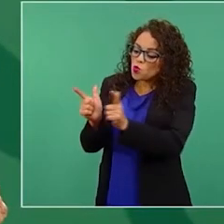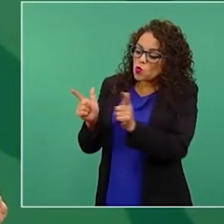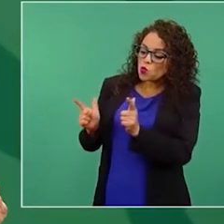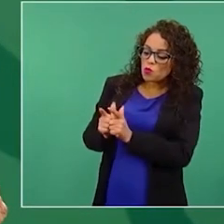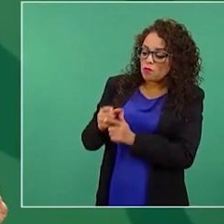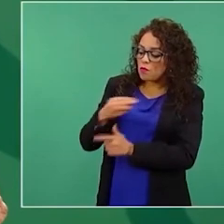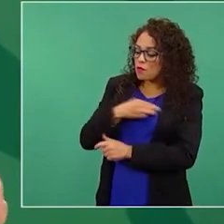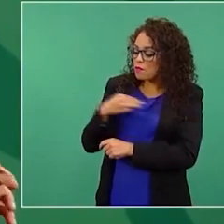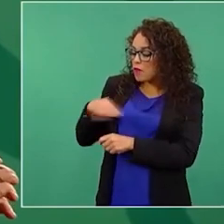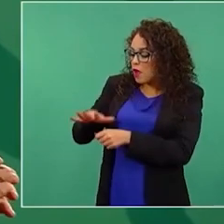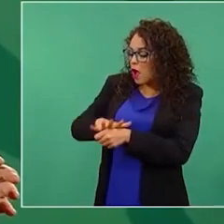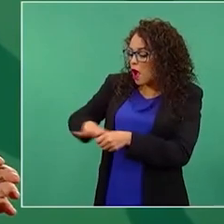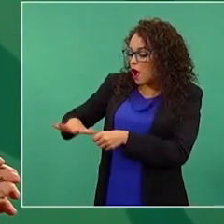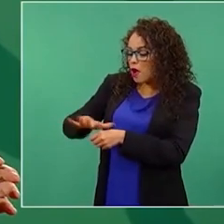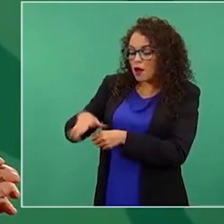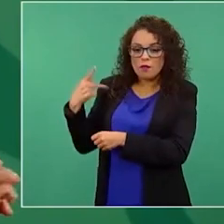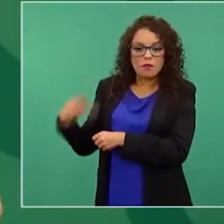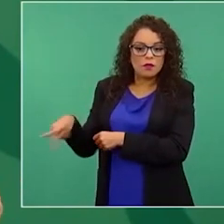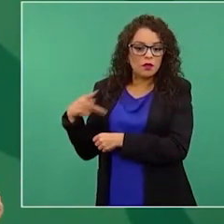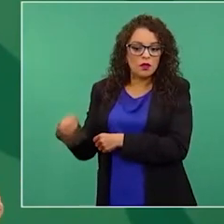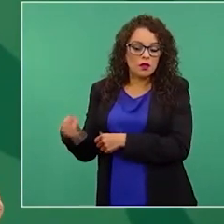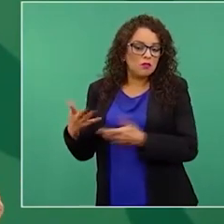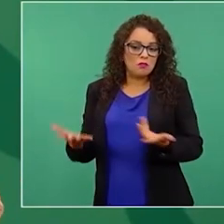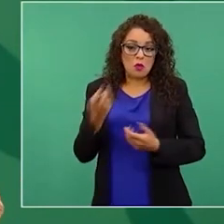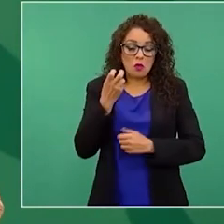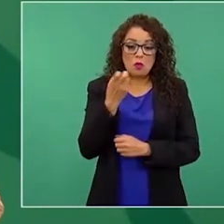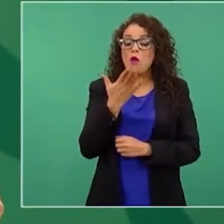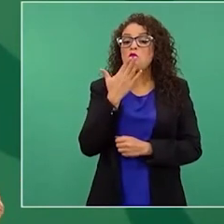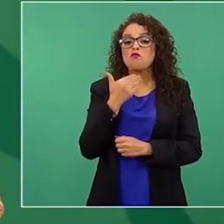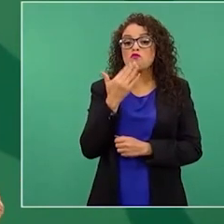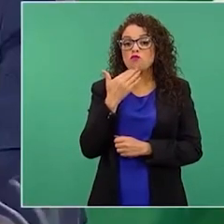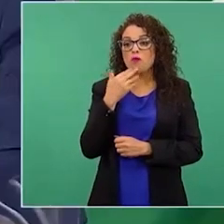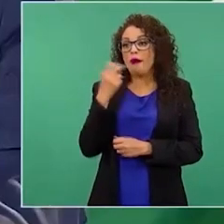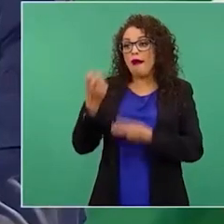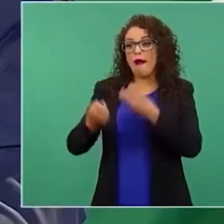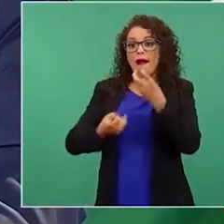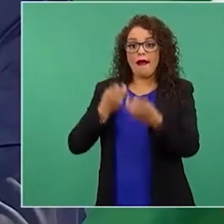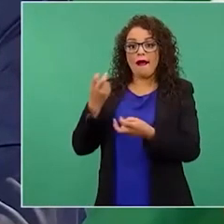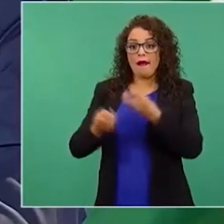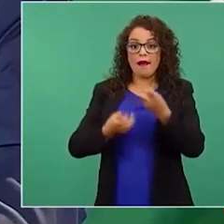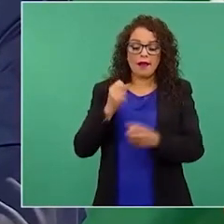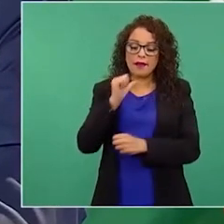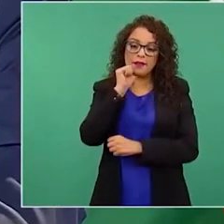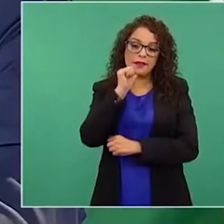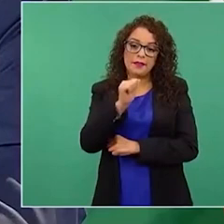No hay diferencias.